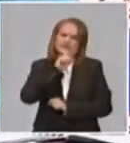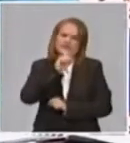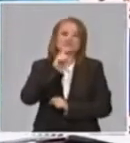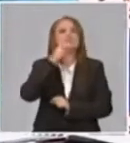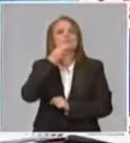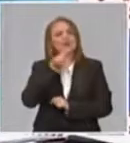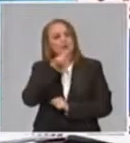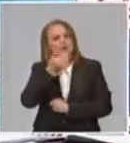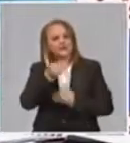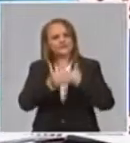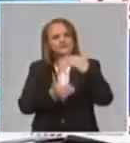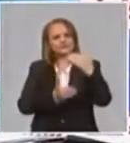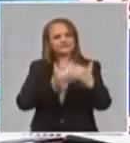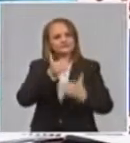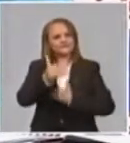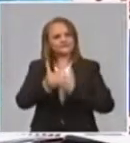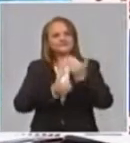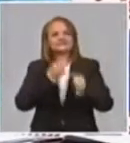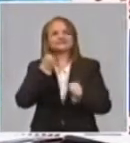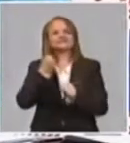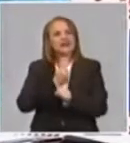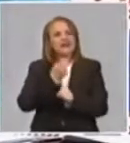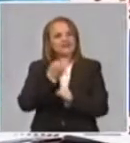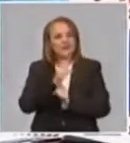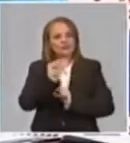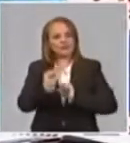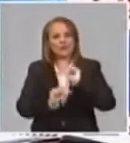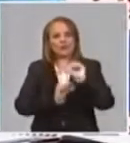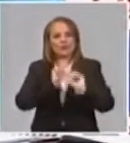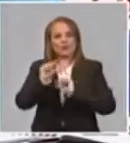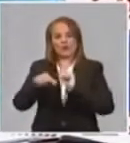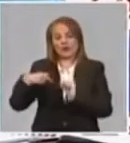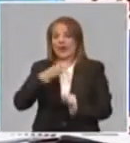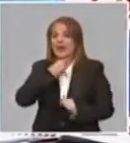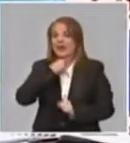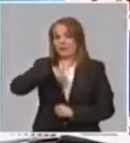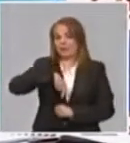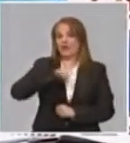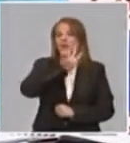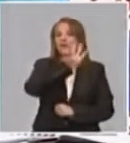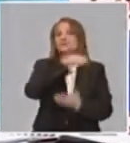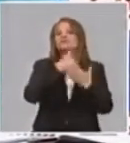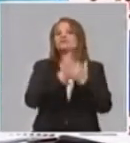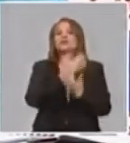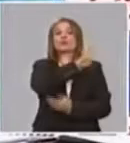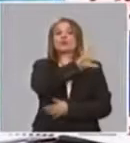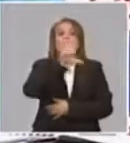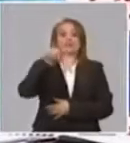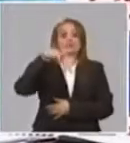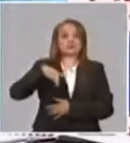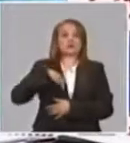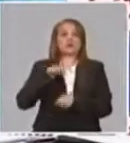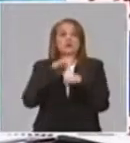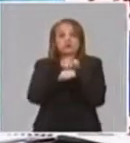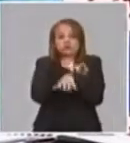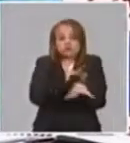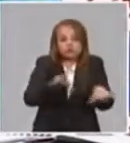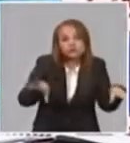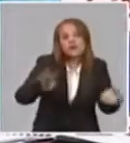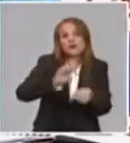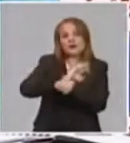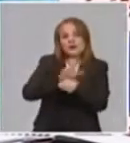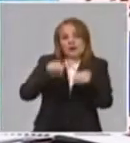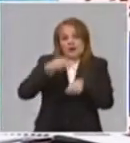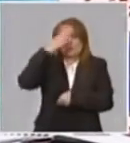sí nos dimos cuenta que, por ejemplo, hoy estamos en el día 45 de la pandemia en Cuba y, sin embargo, ya hay